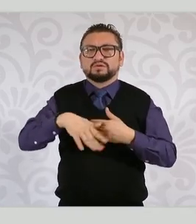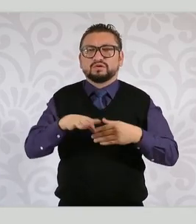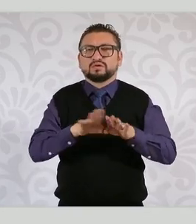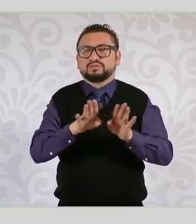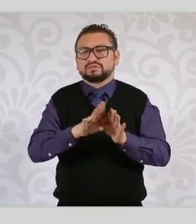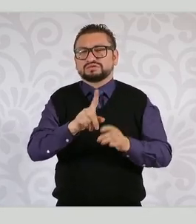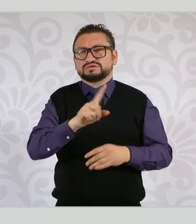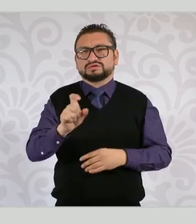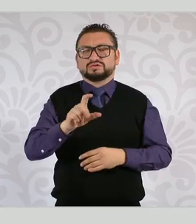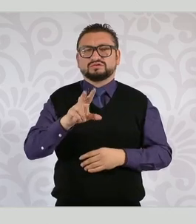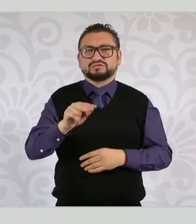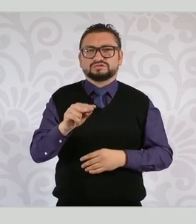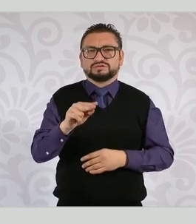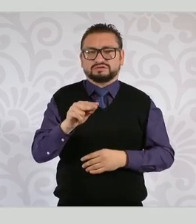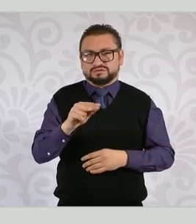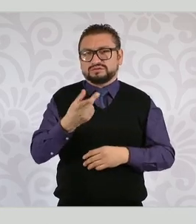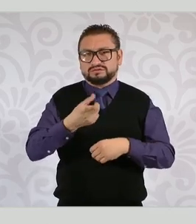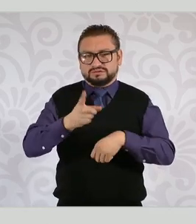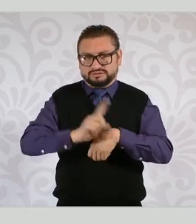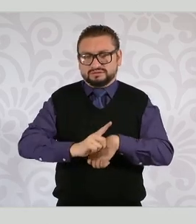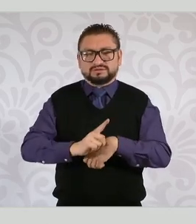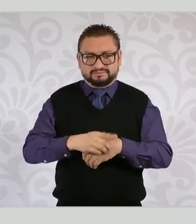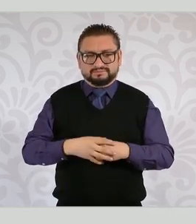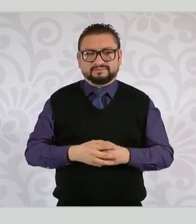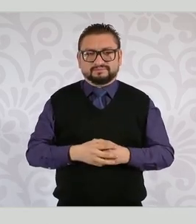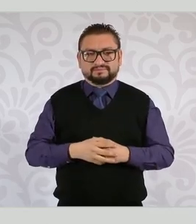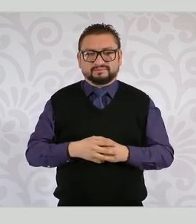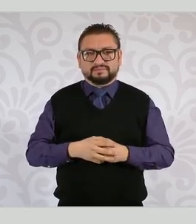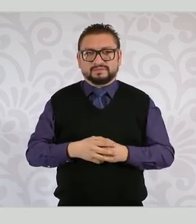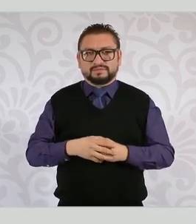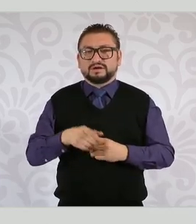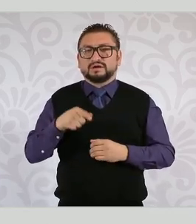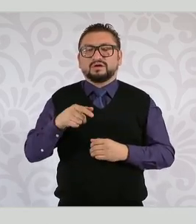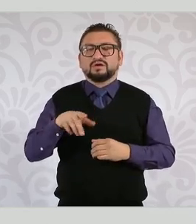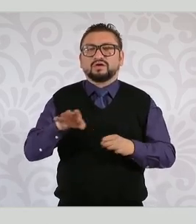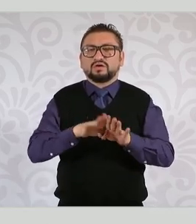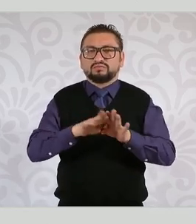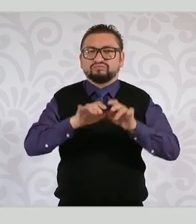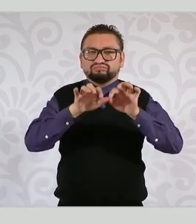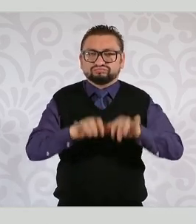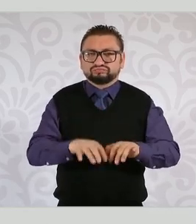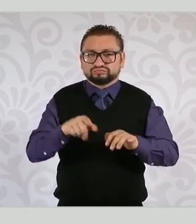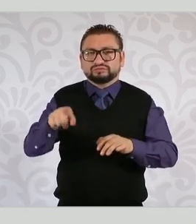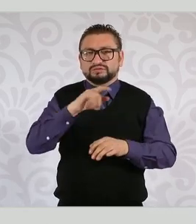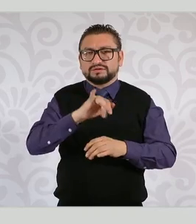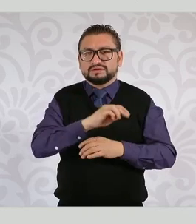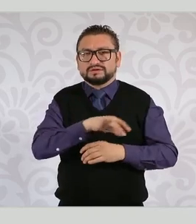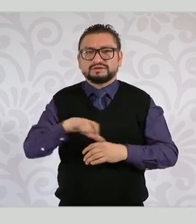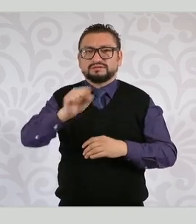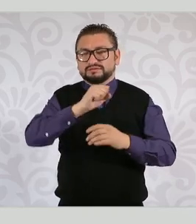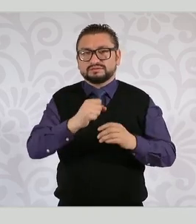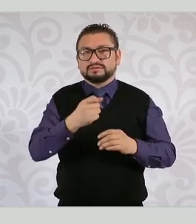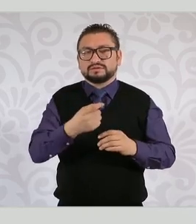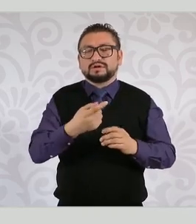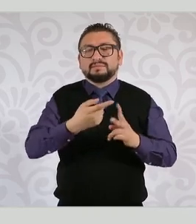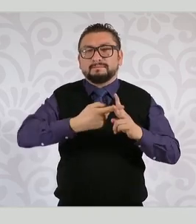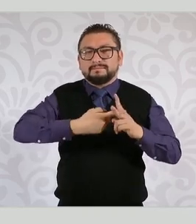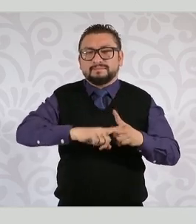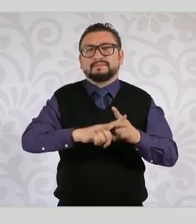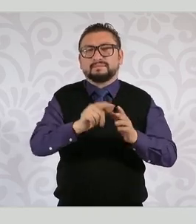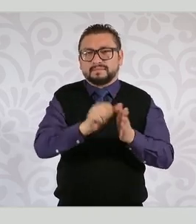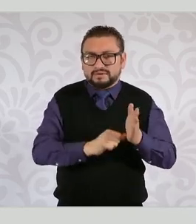180 días. Va a haber un alta en el IMSS a inicio de mes sin pago, con un ajuste